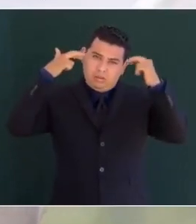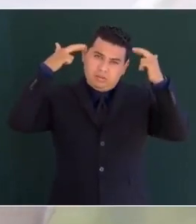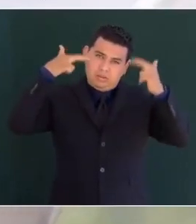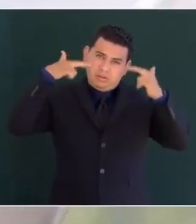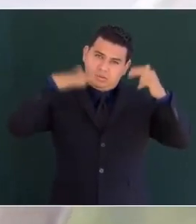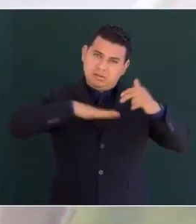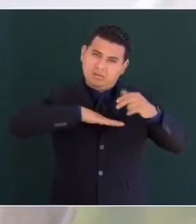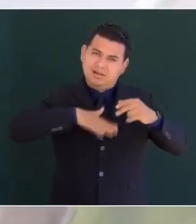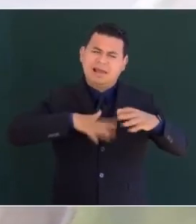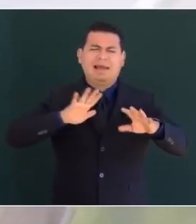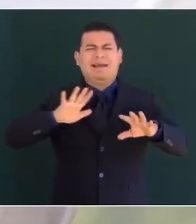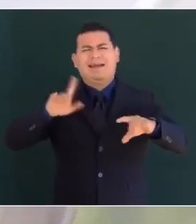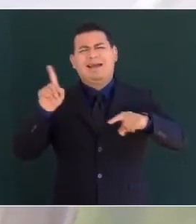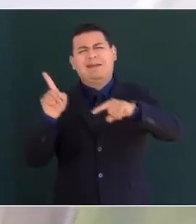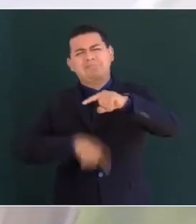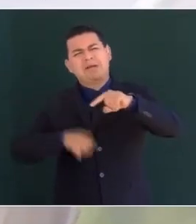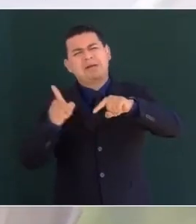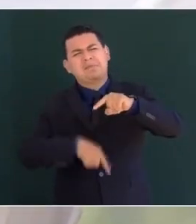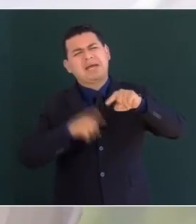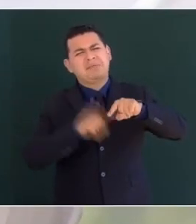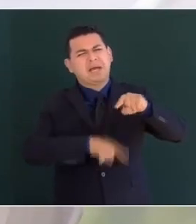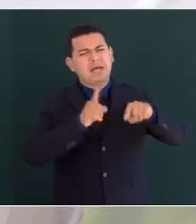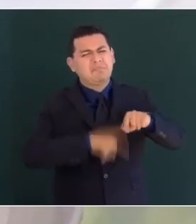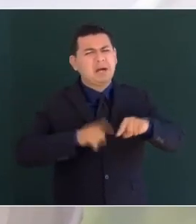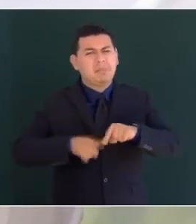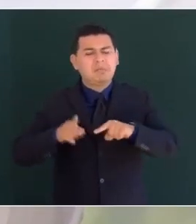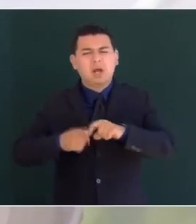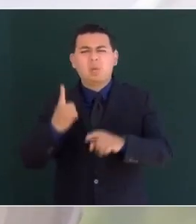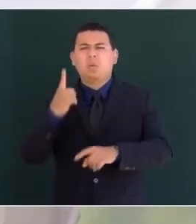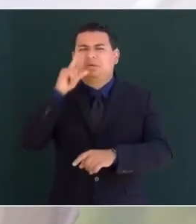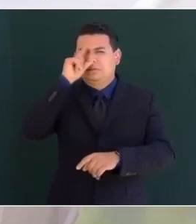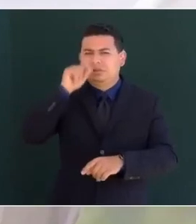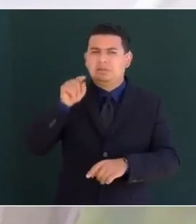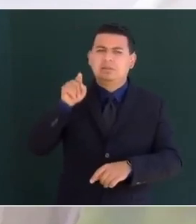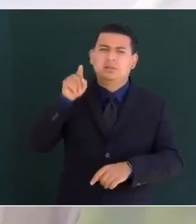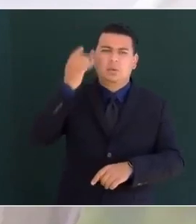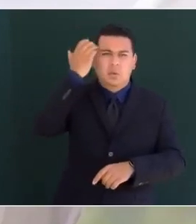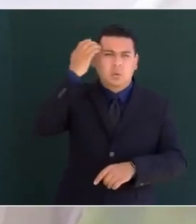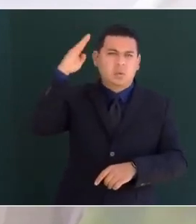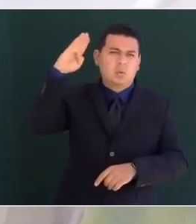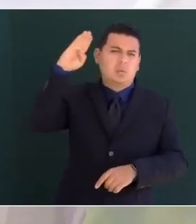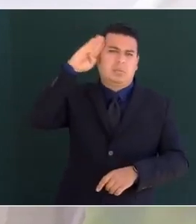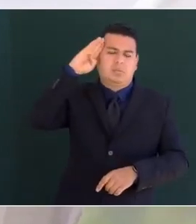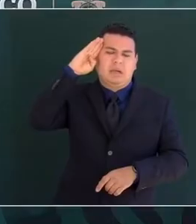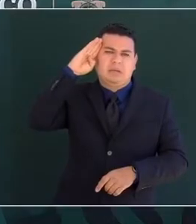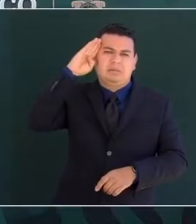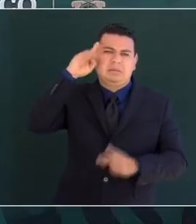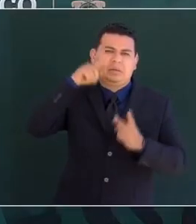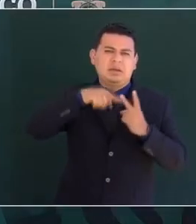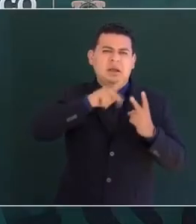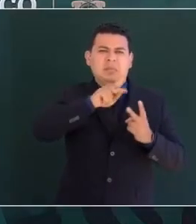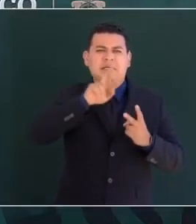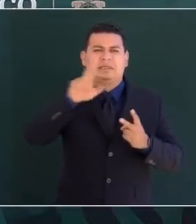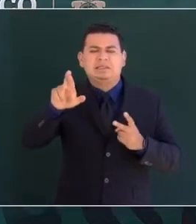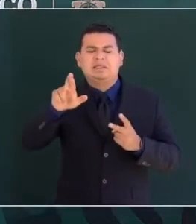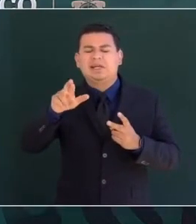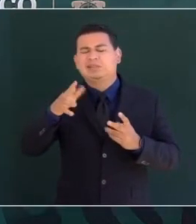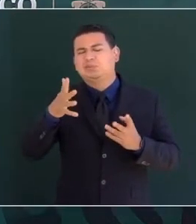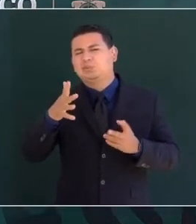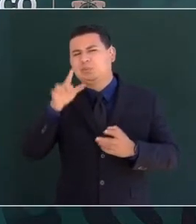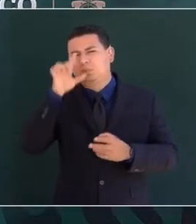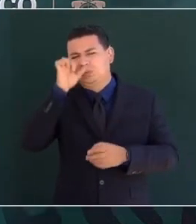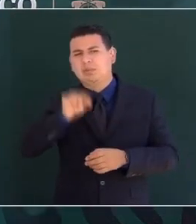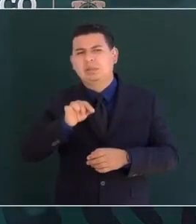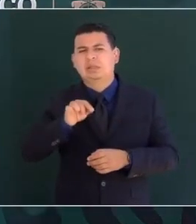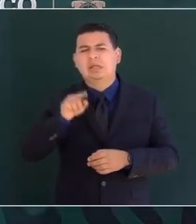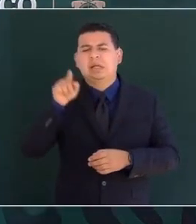colonias de América con excepción de Cuba y de Puerto Rico islas